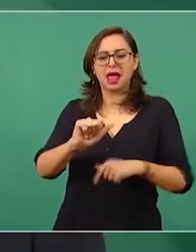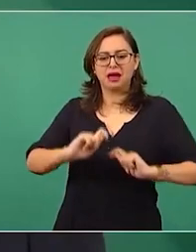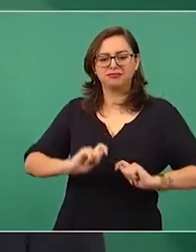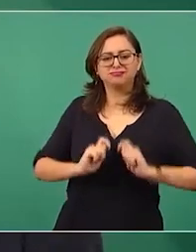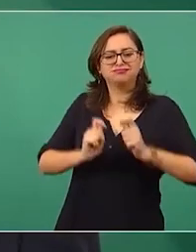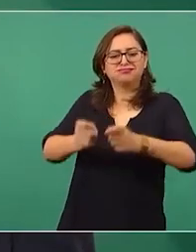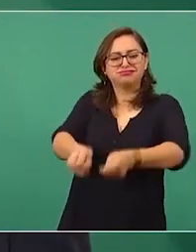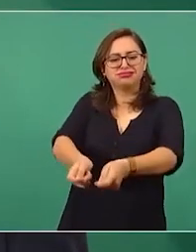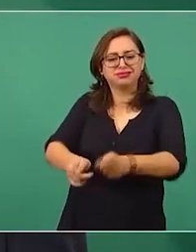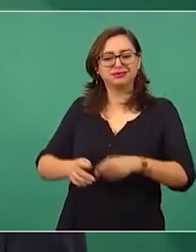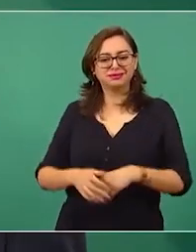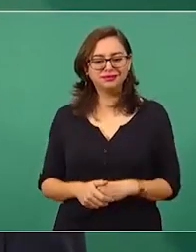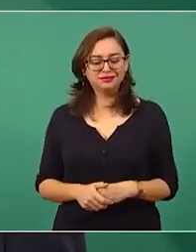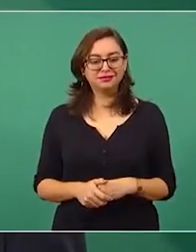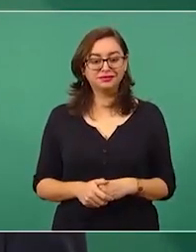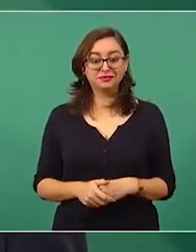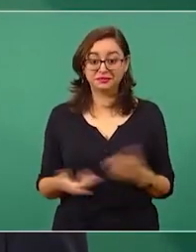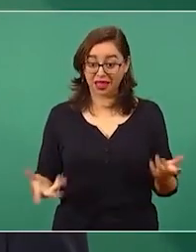prevalecía